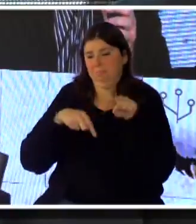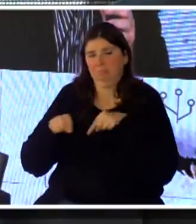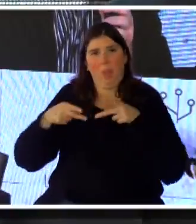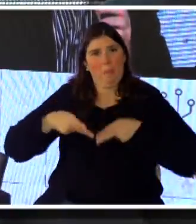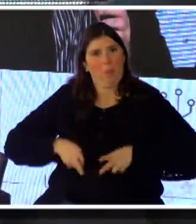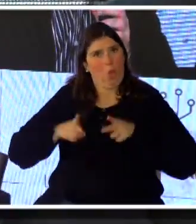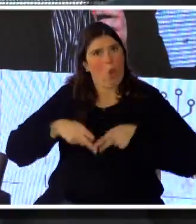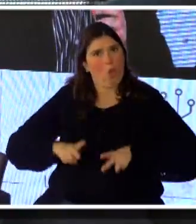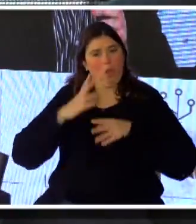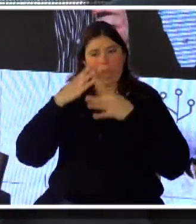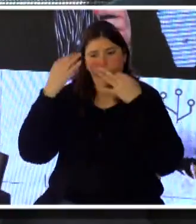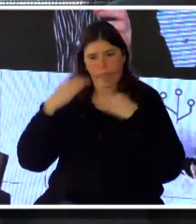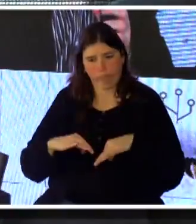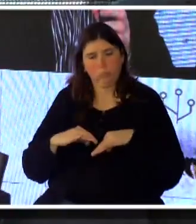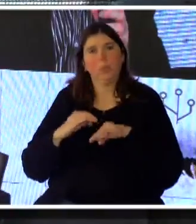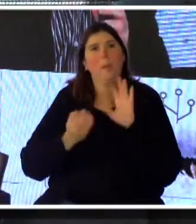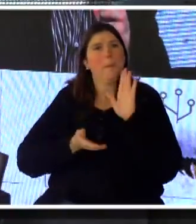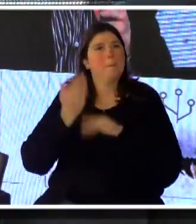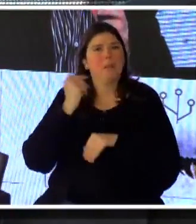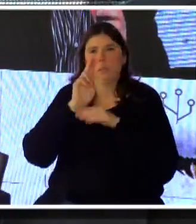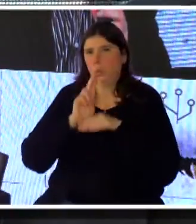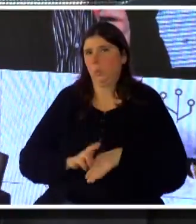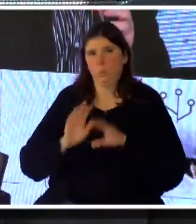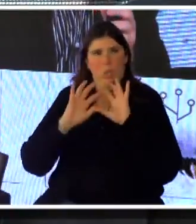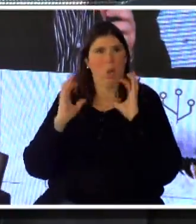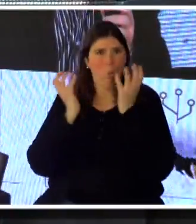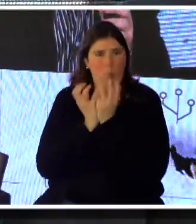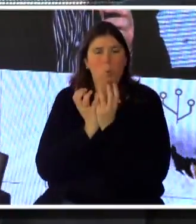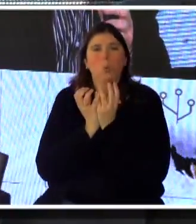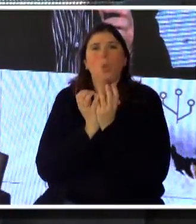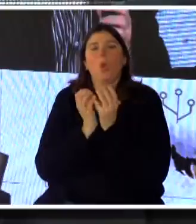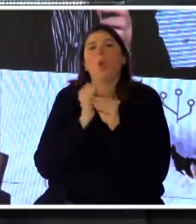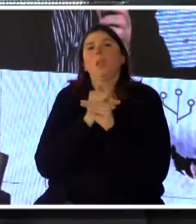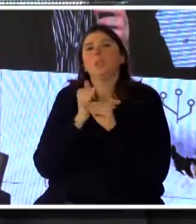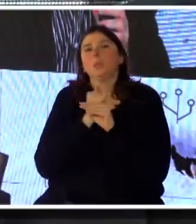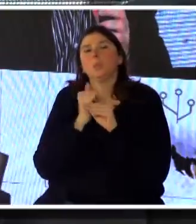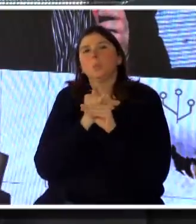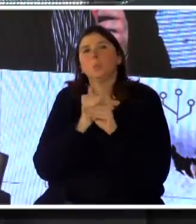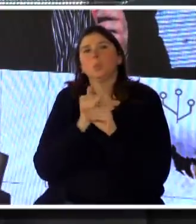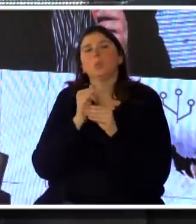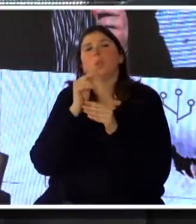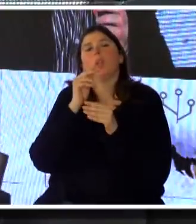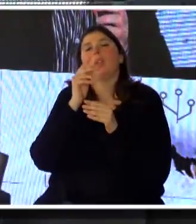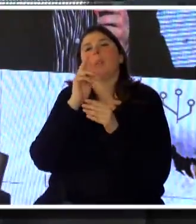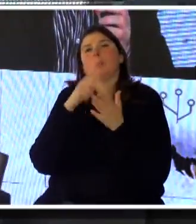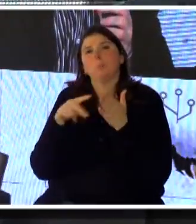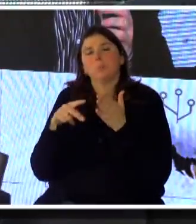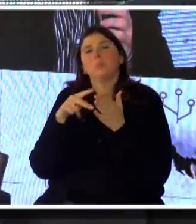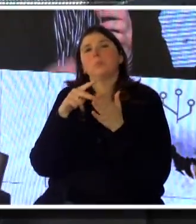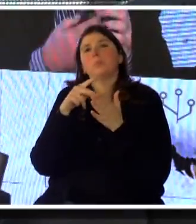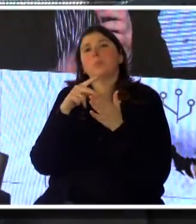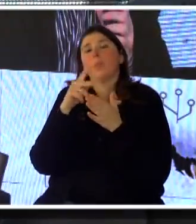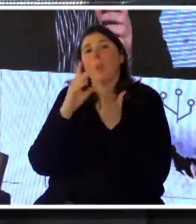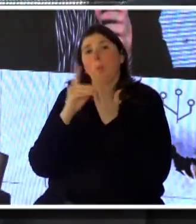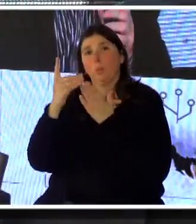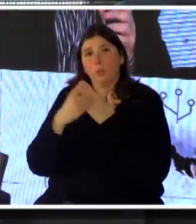que elegimos naturalmente la más usada en el mundo, que es el Instituto de Generación de Proyectos, PMI. Y